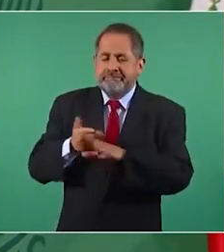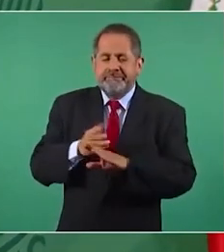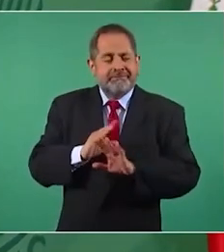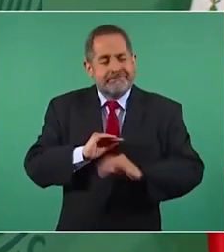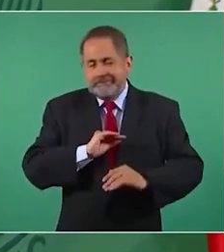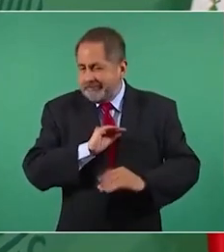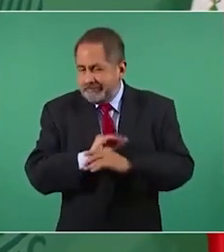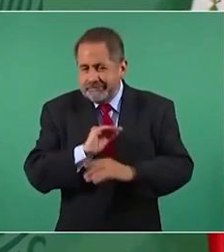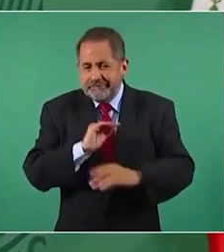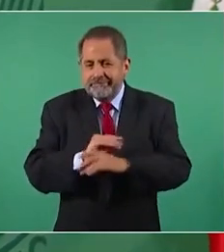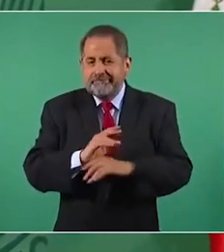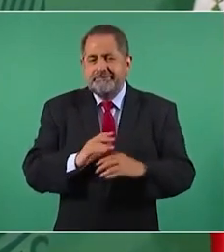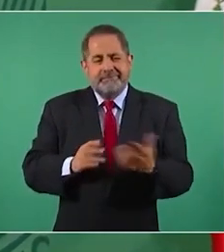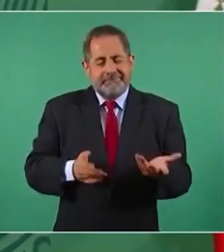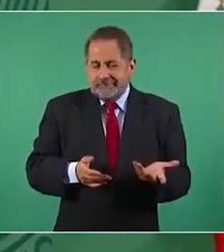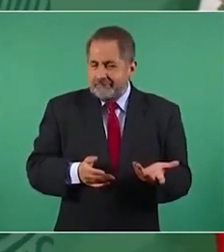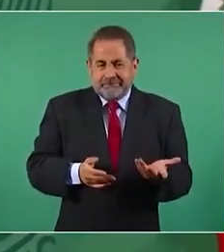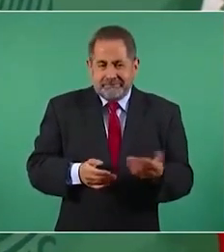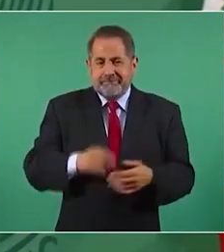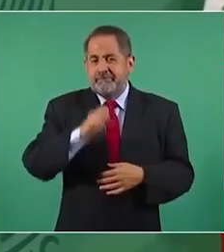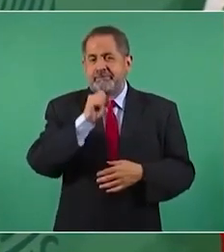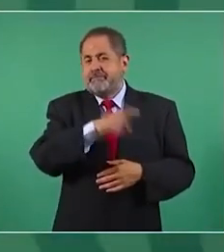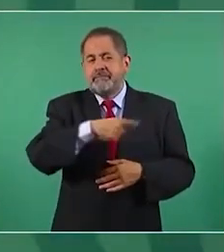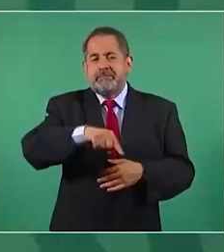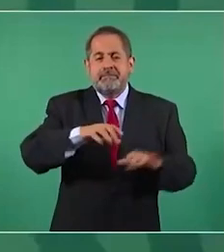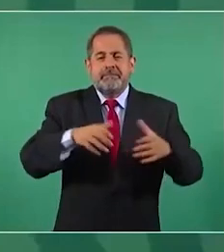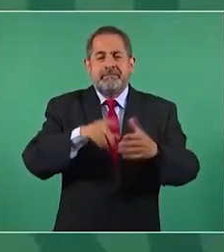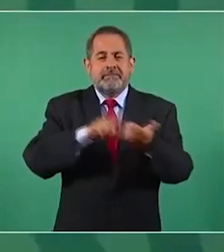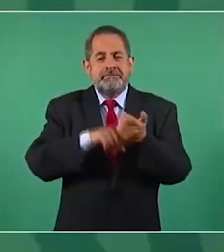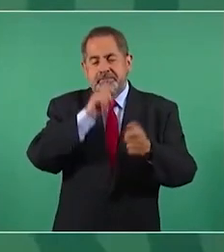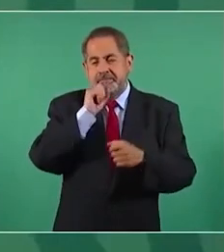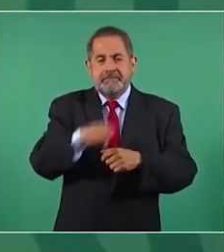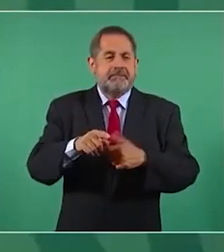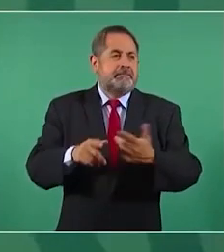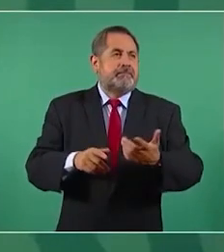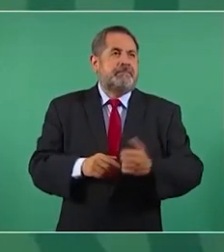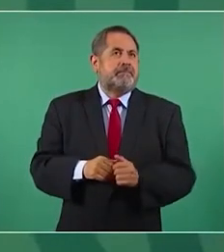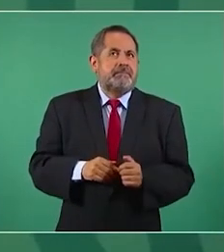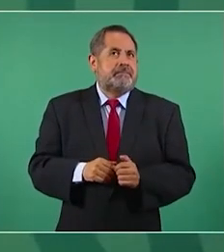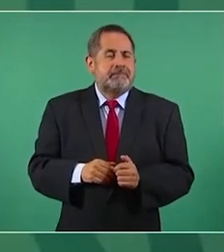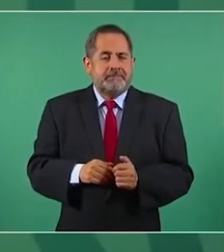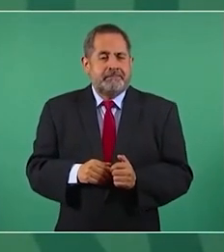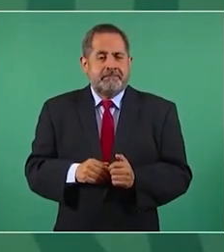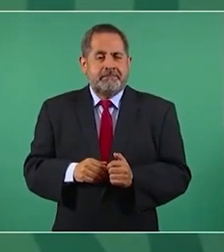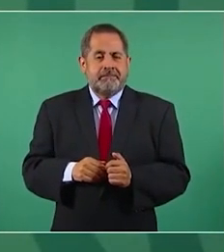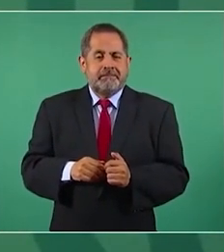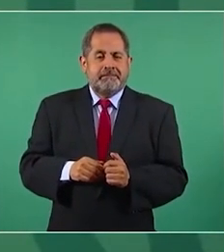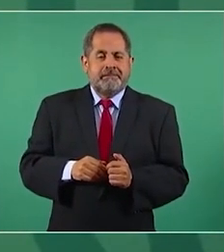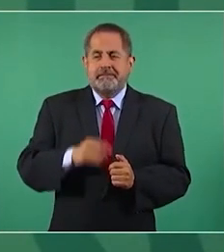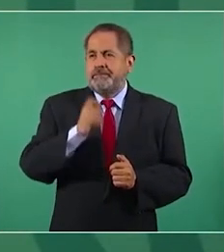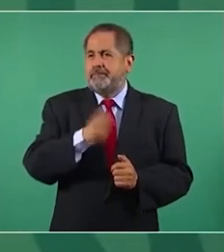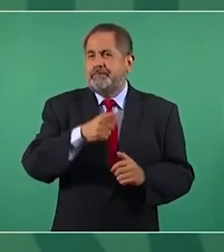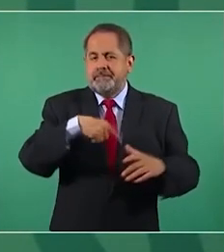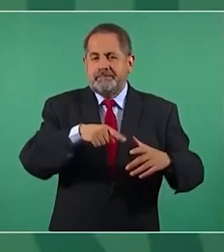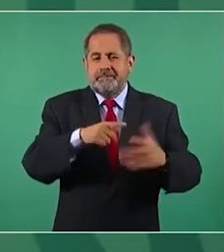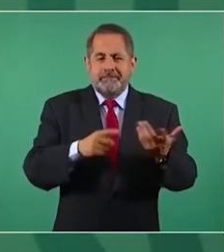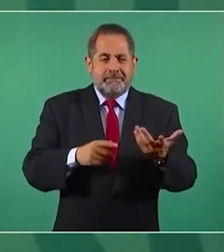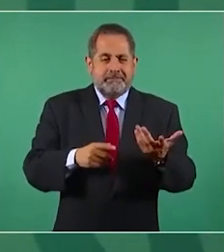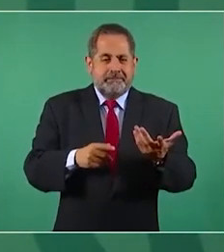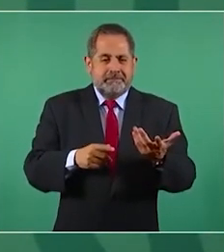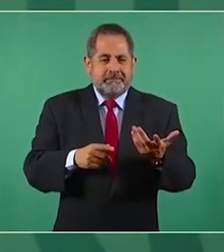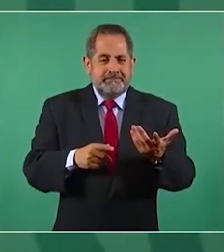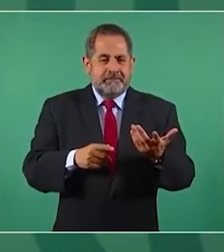porque ellos también tienen una como este no es una